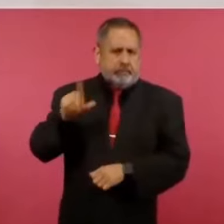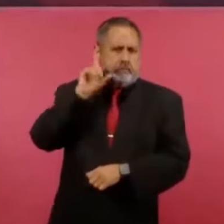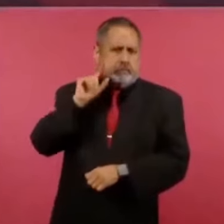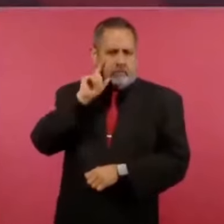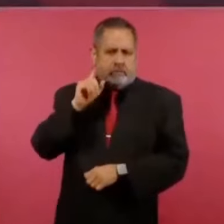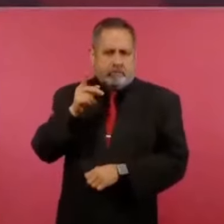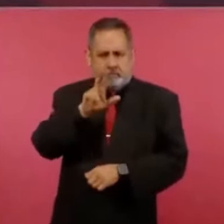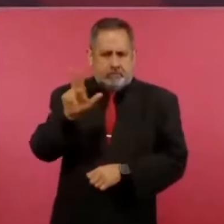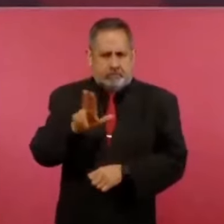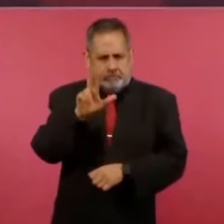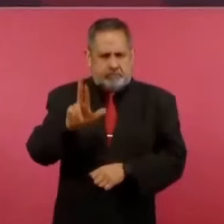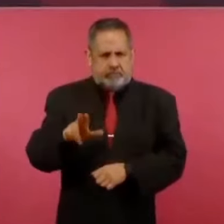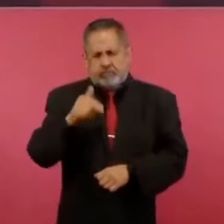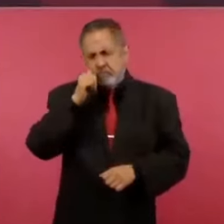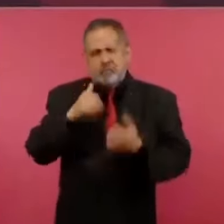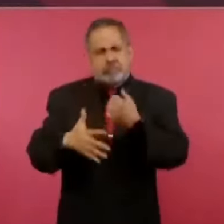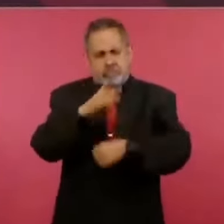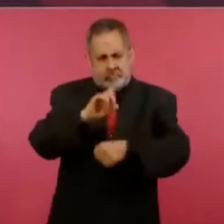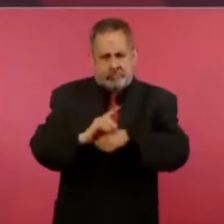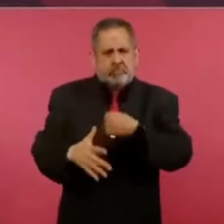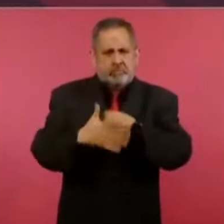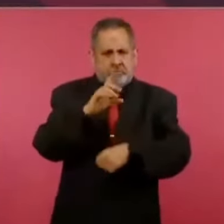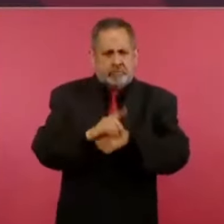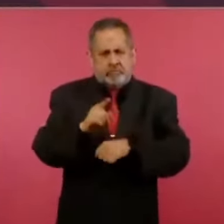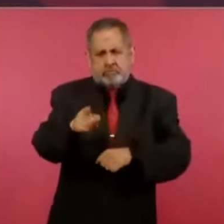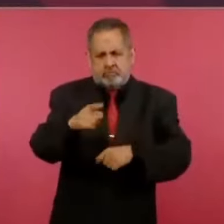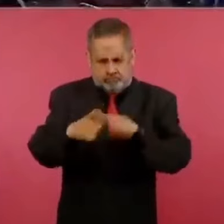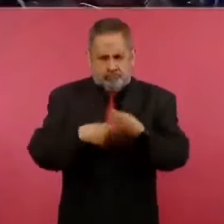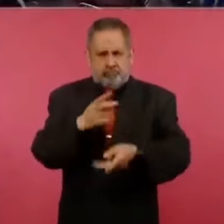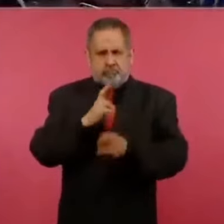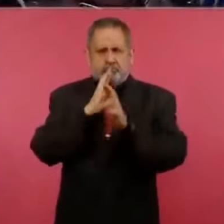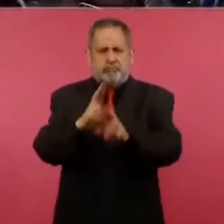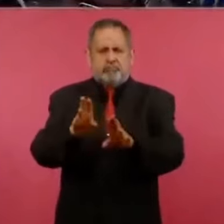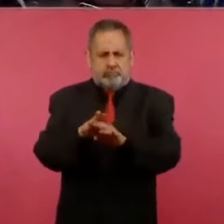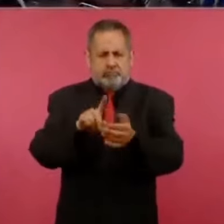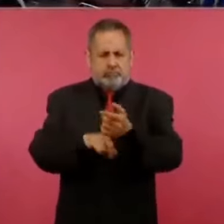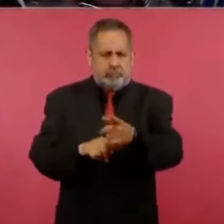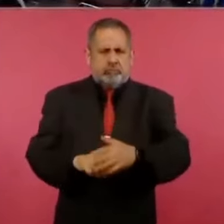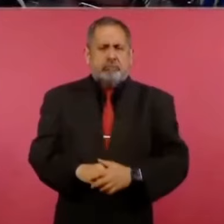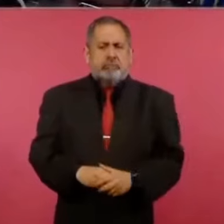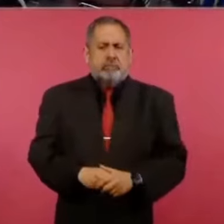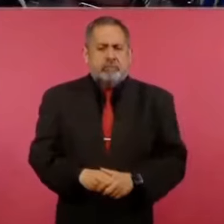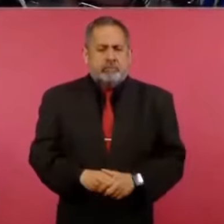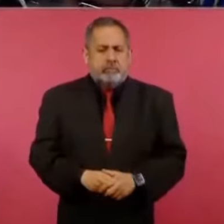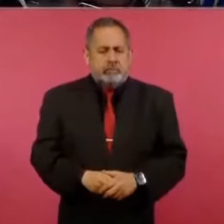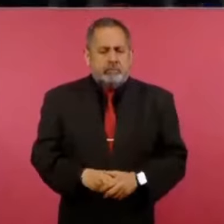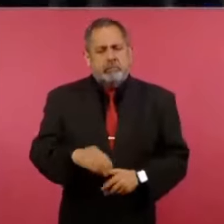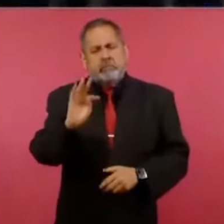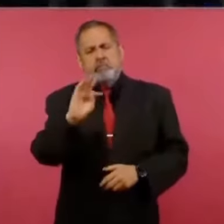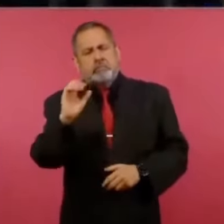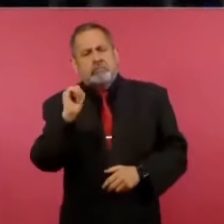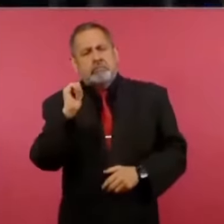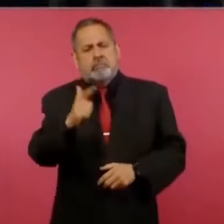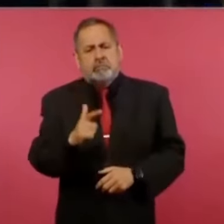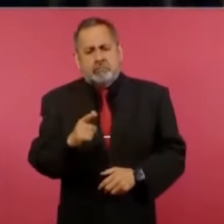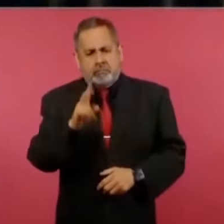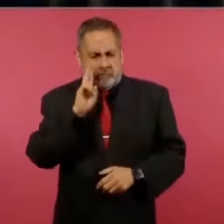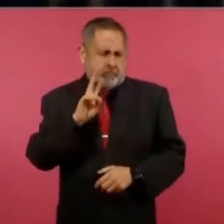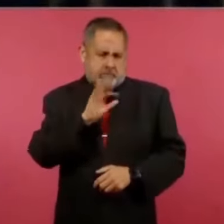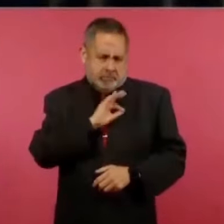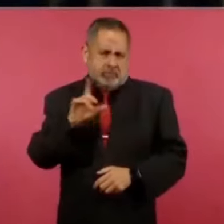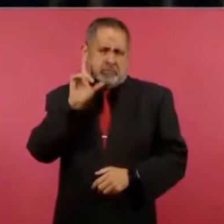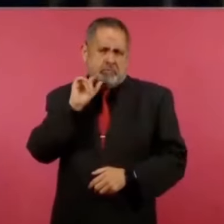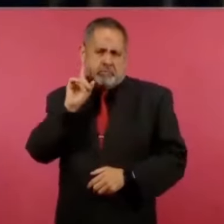martes, como lo hacemos cada 15 días y van a responder sobre esto. ¿Habría a lo mejor también posibilidad de que pudieran en este